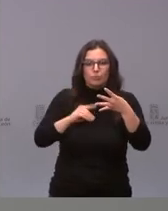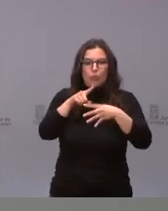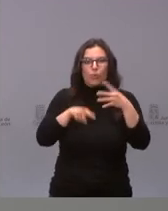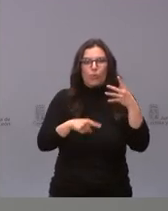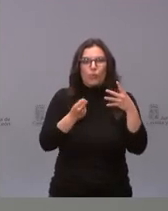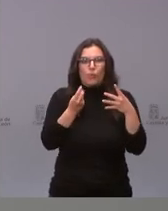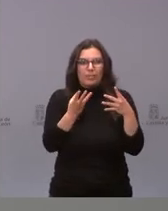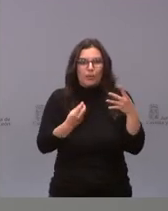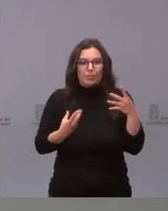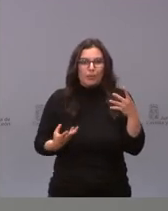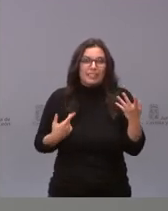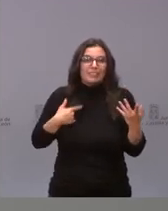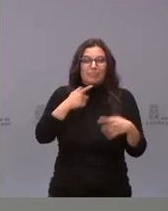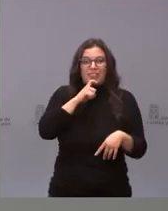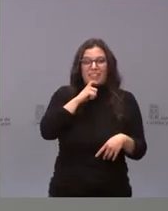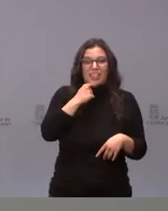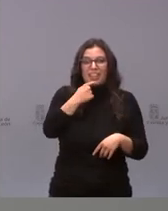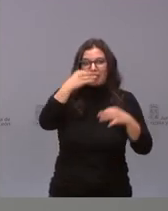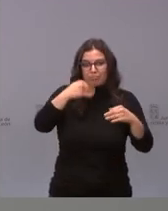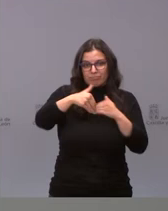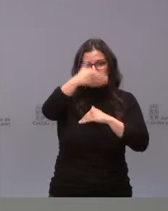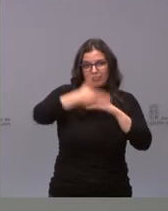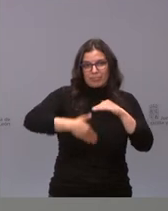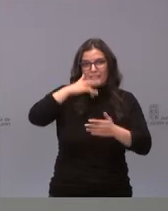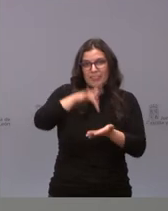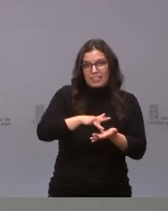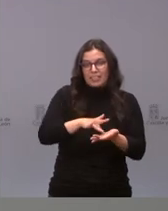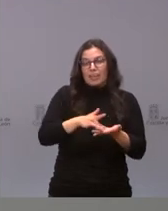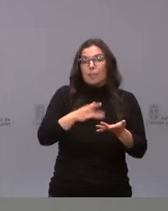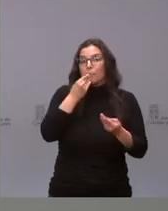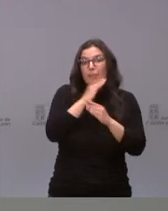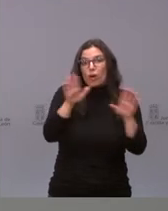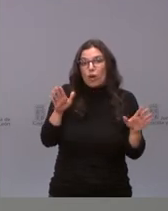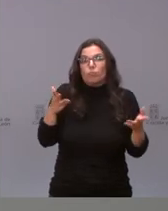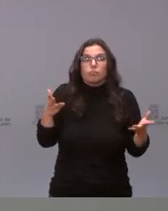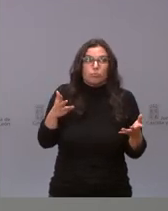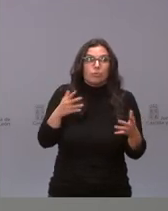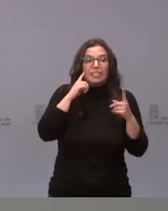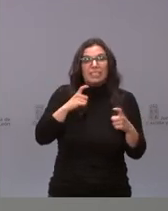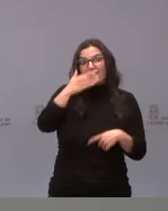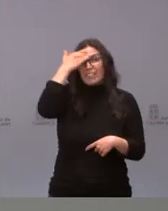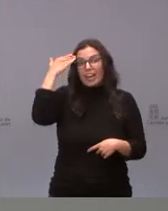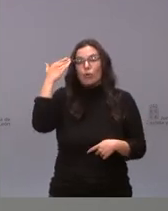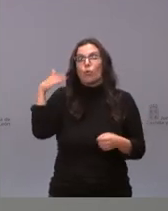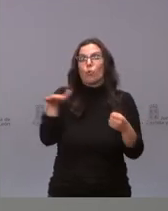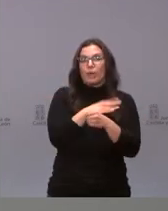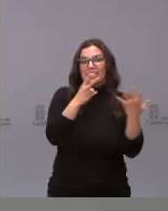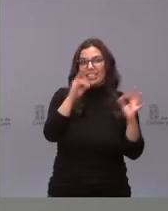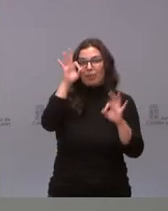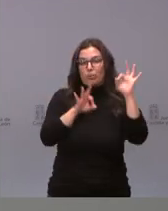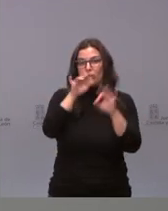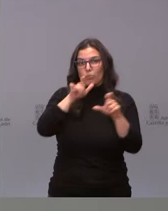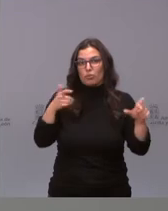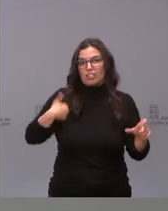vamos a poner, pues es difícil poder establecer horizontes. Lo ideal es lo que he dicho, llegar al verano con el 70% de la población